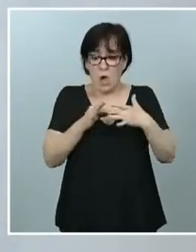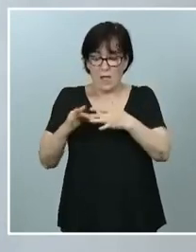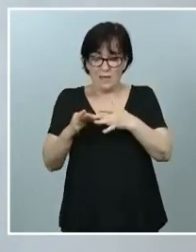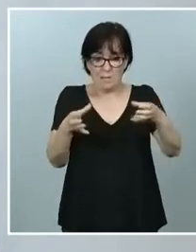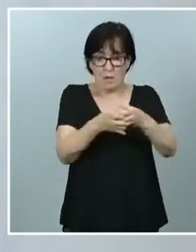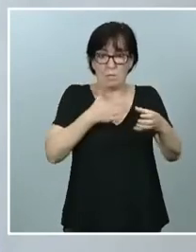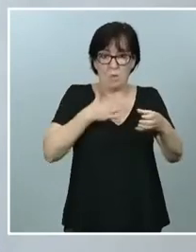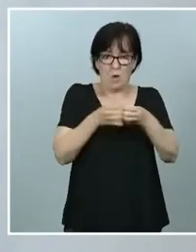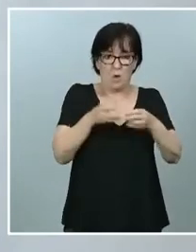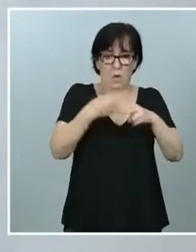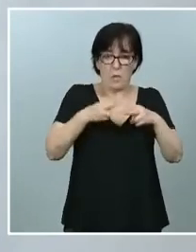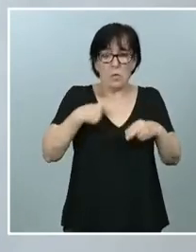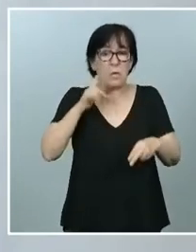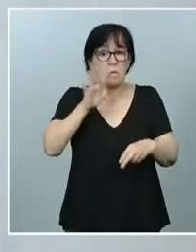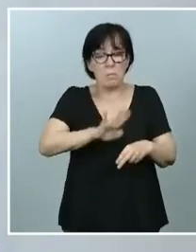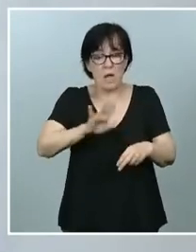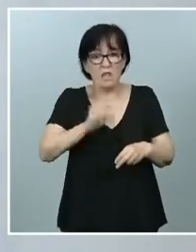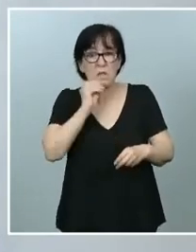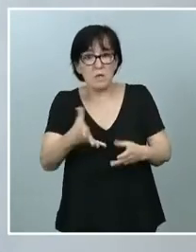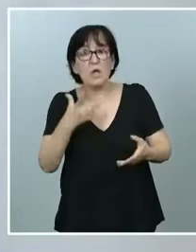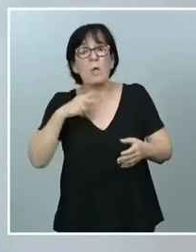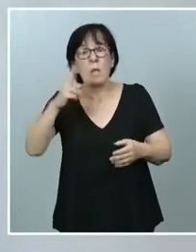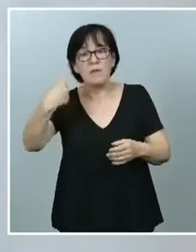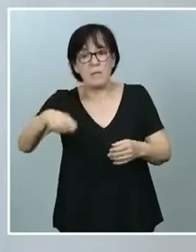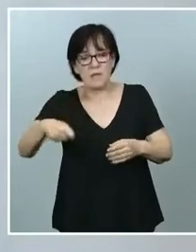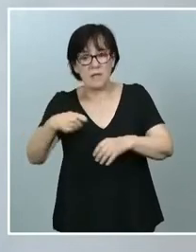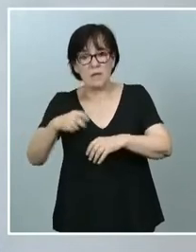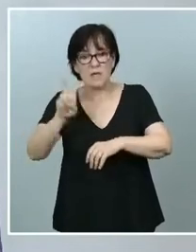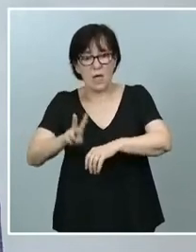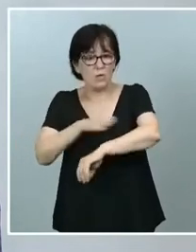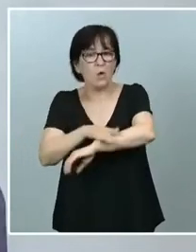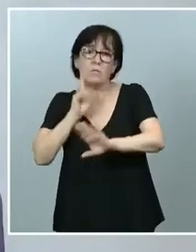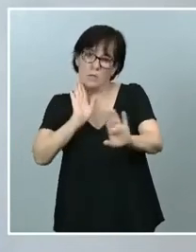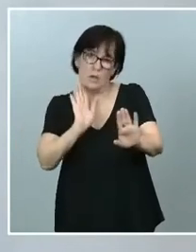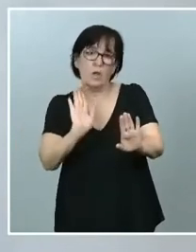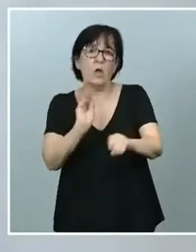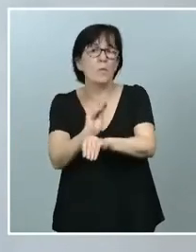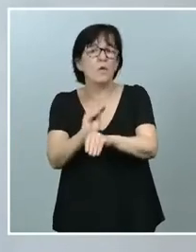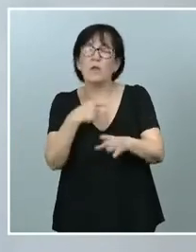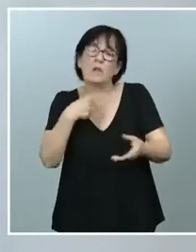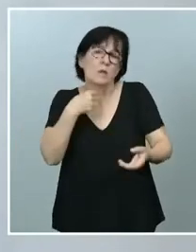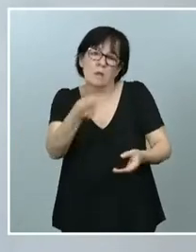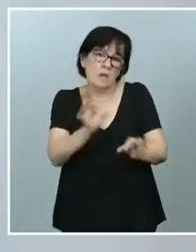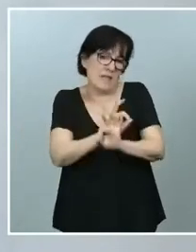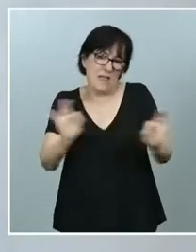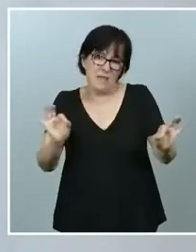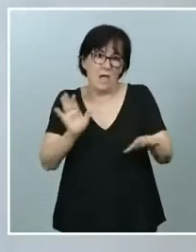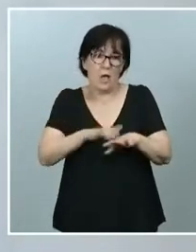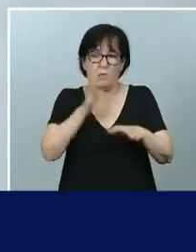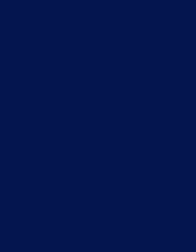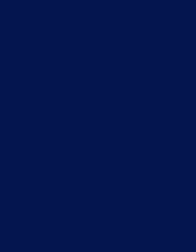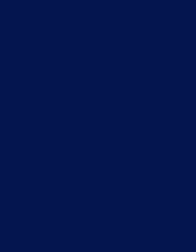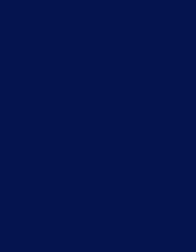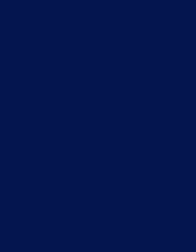bien. Como vicepresidente segundo del gobierno, comprenda usted que sea prudente y no haga comentarios al respecto, porque competencialmente no me